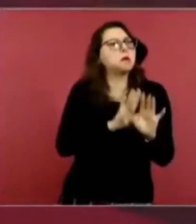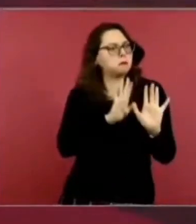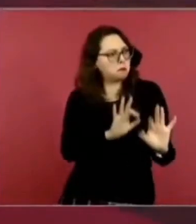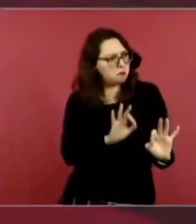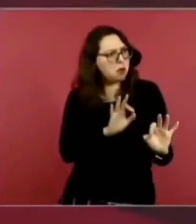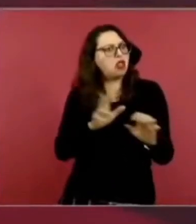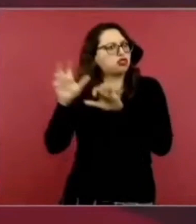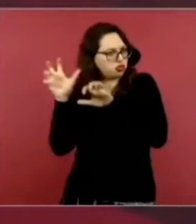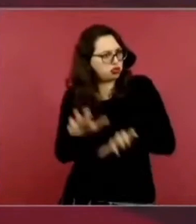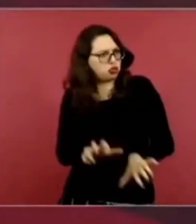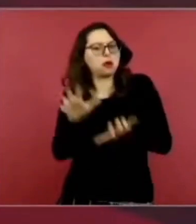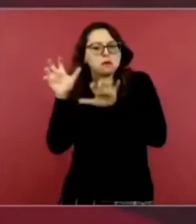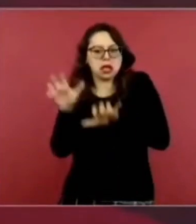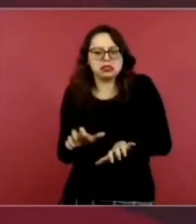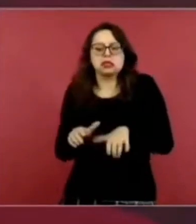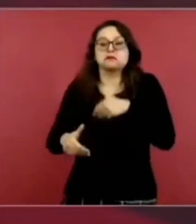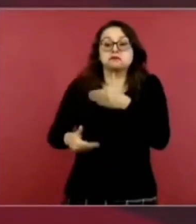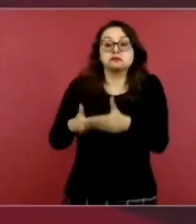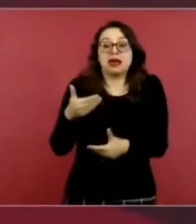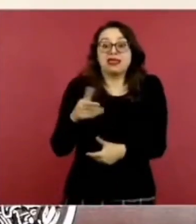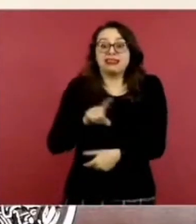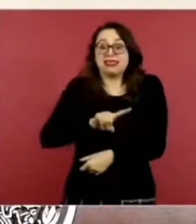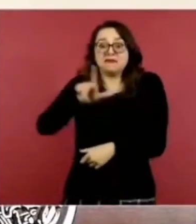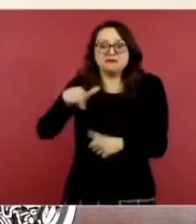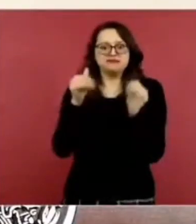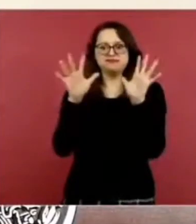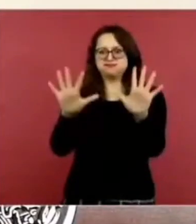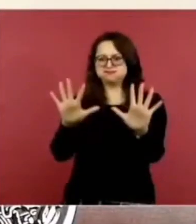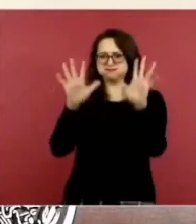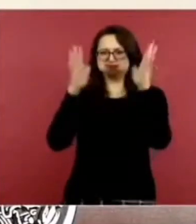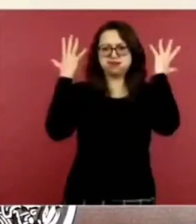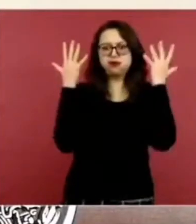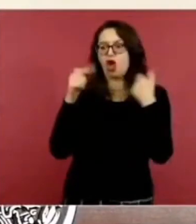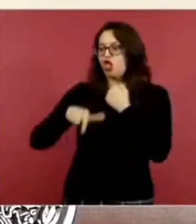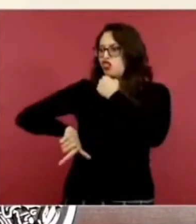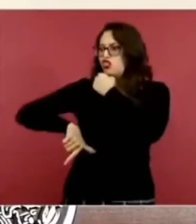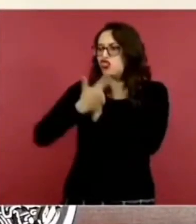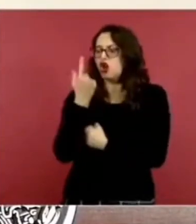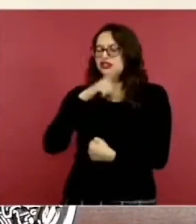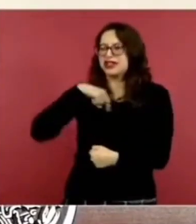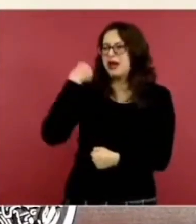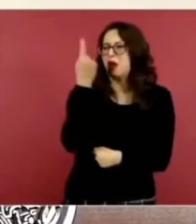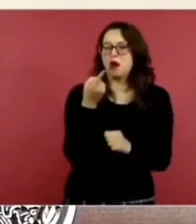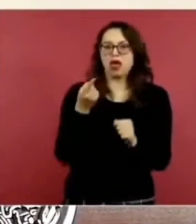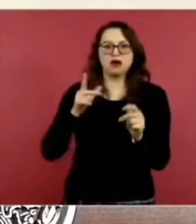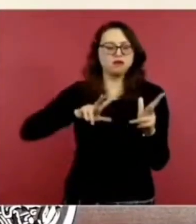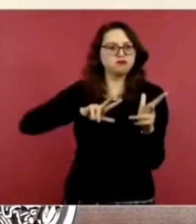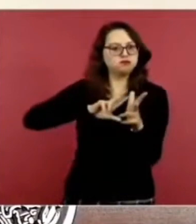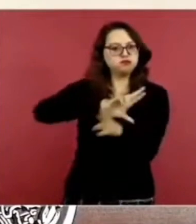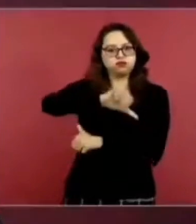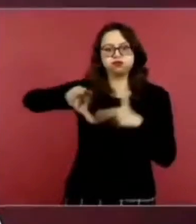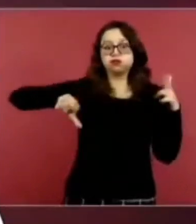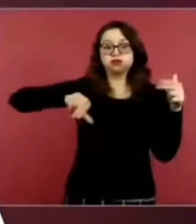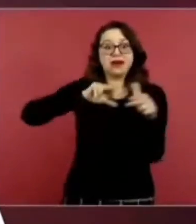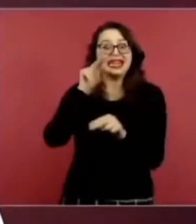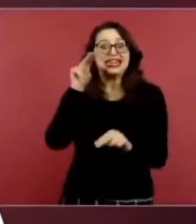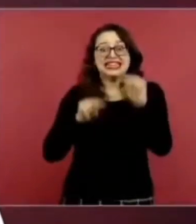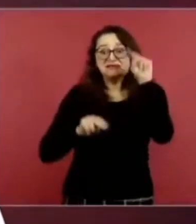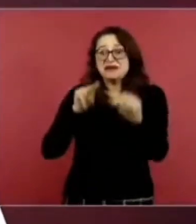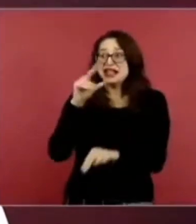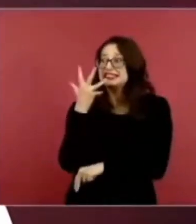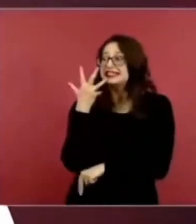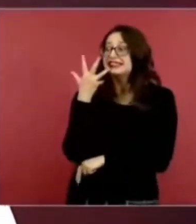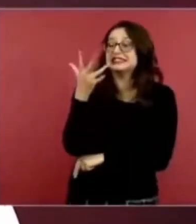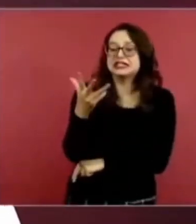después ustedes vieron que en 12 horas pasó de tormenta tropical a huracán categoría 5, pero